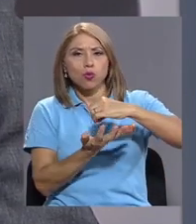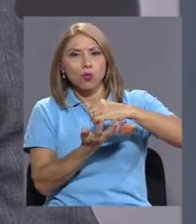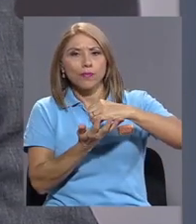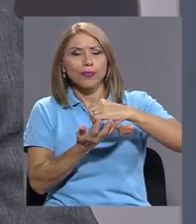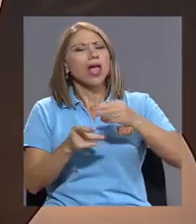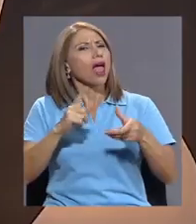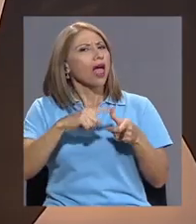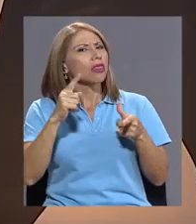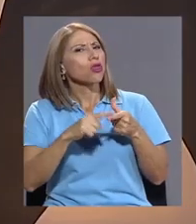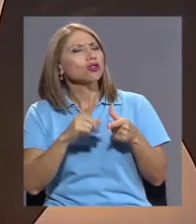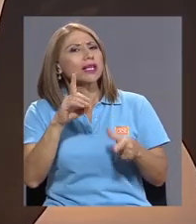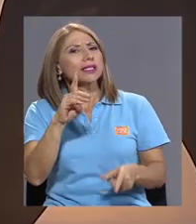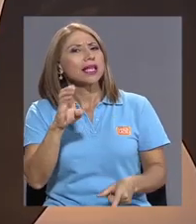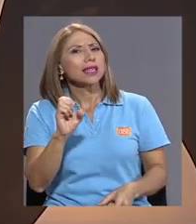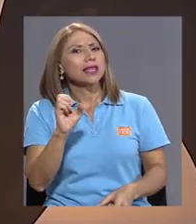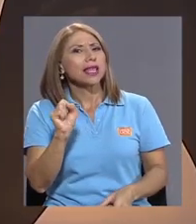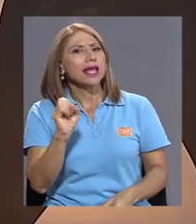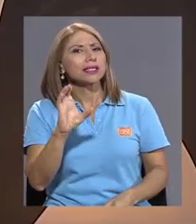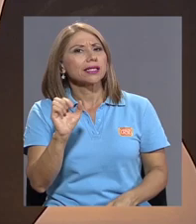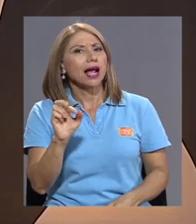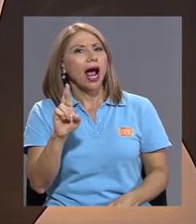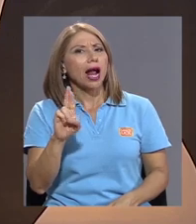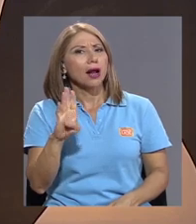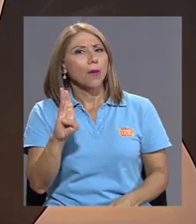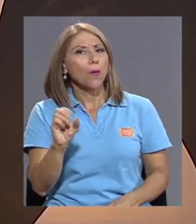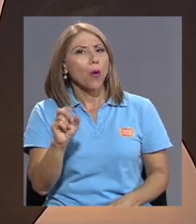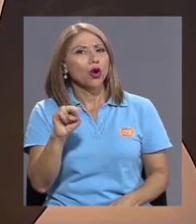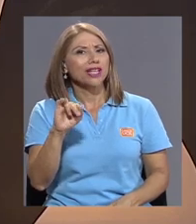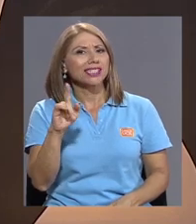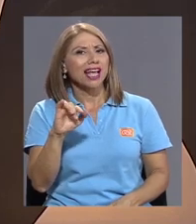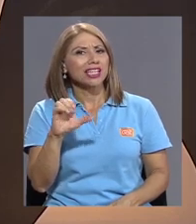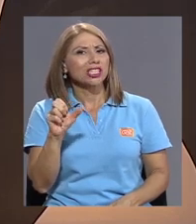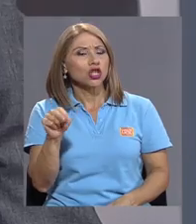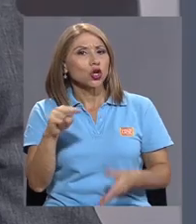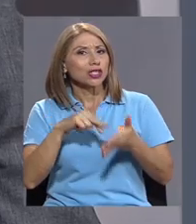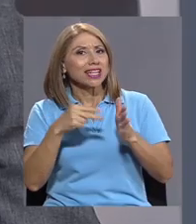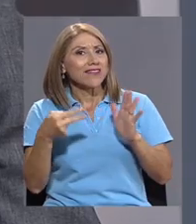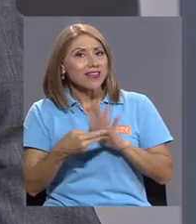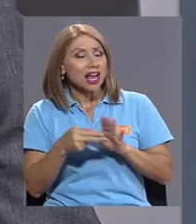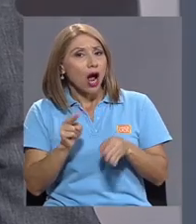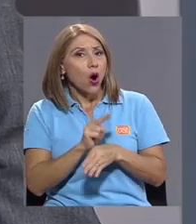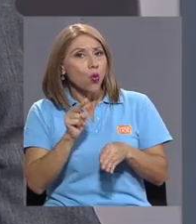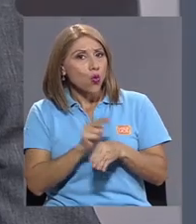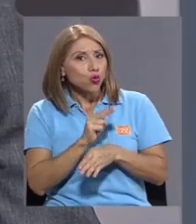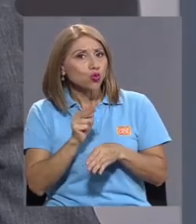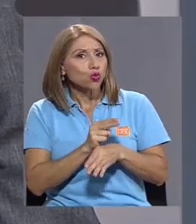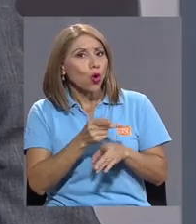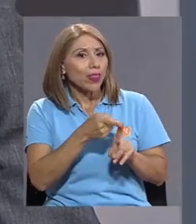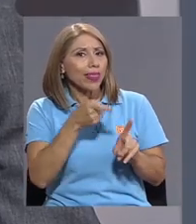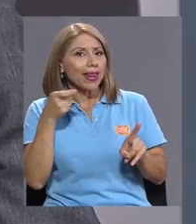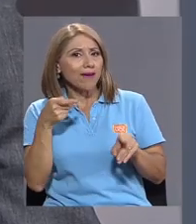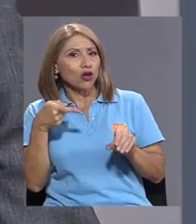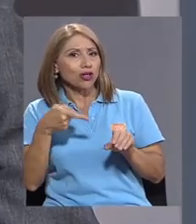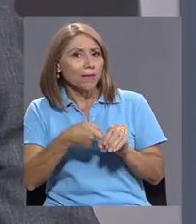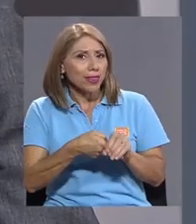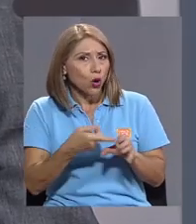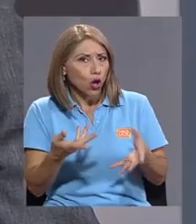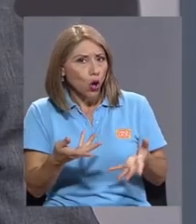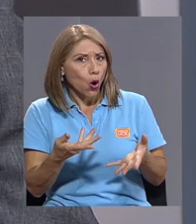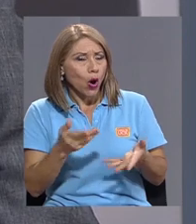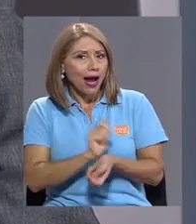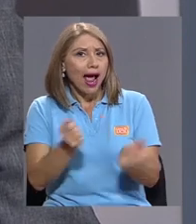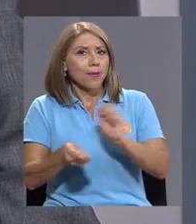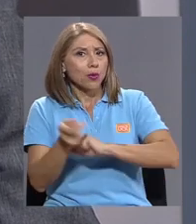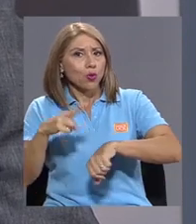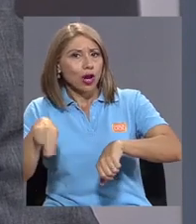entonces básicamente la descarbonización se refiere al uso de derivados del petróleo y gas natural. Sí, en realidad es un proceso, es un